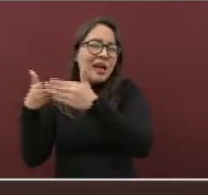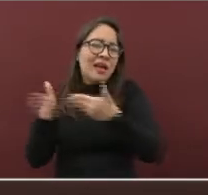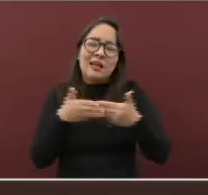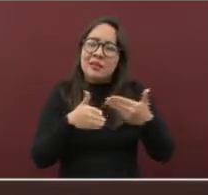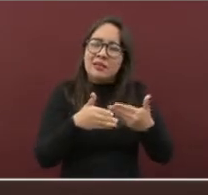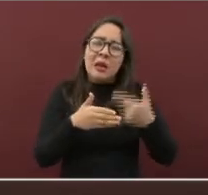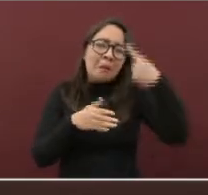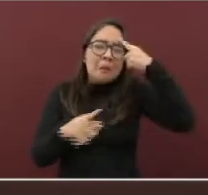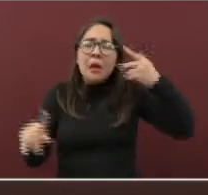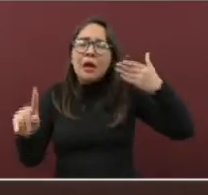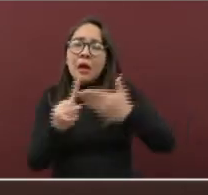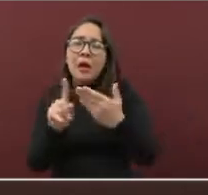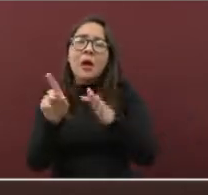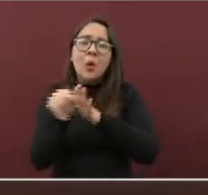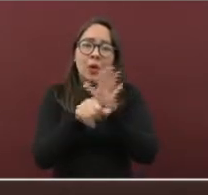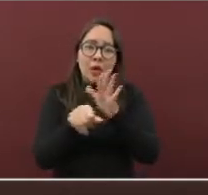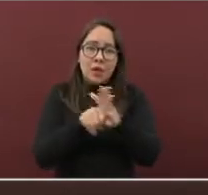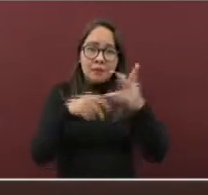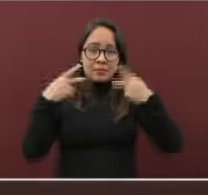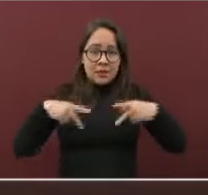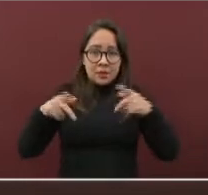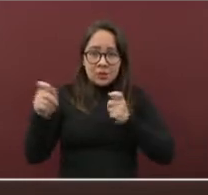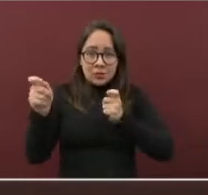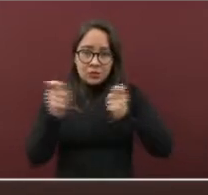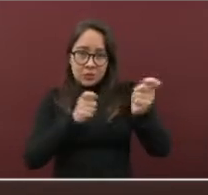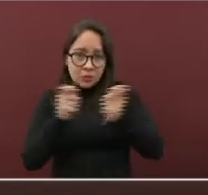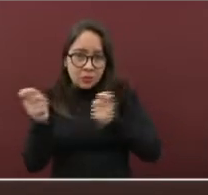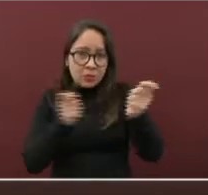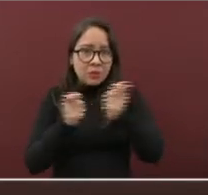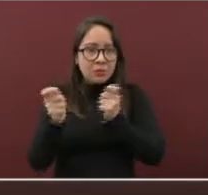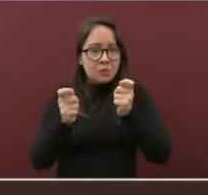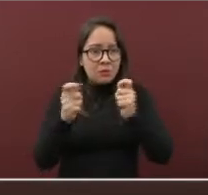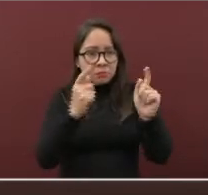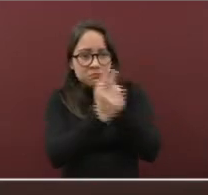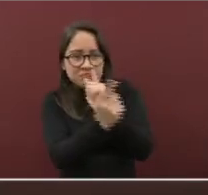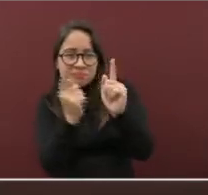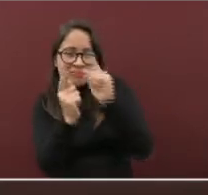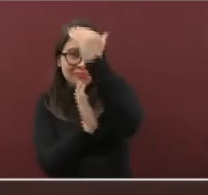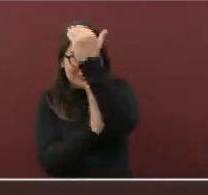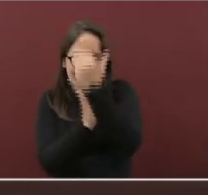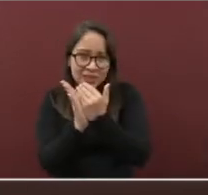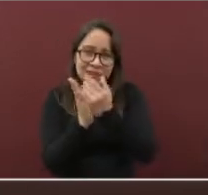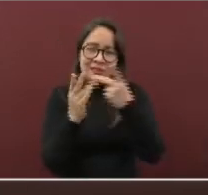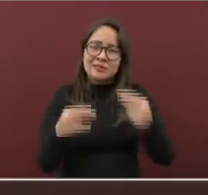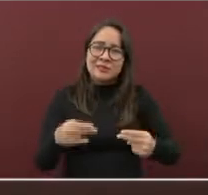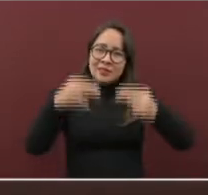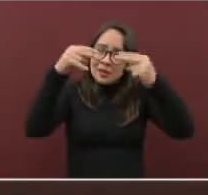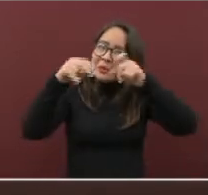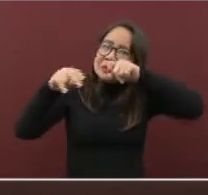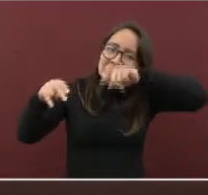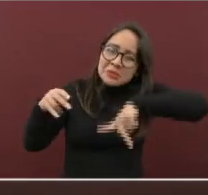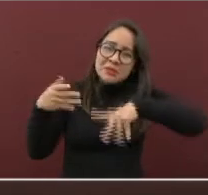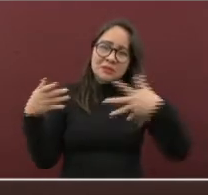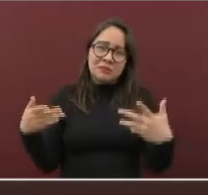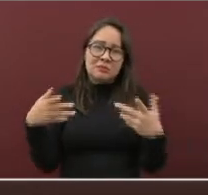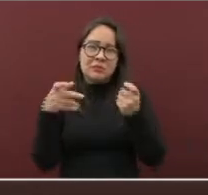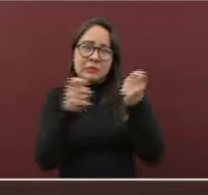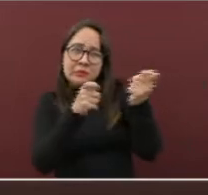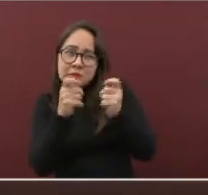permitirá regular la movilidad de personas en las calles, en los establecimientos comerciales,